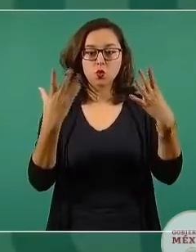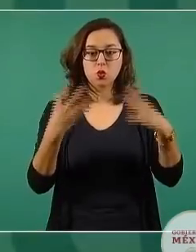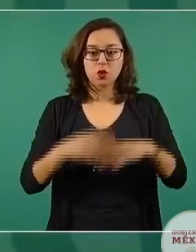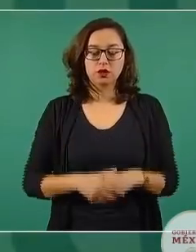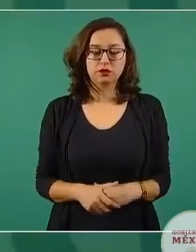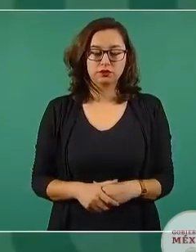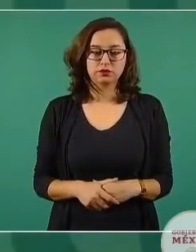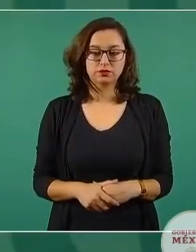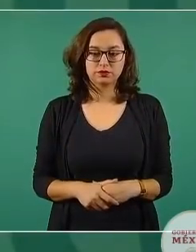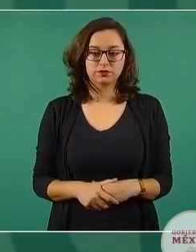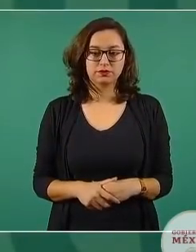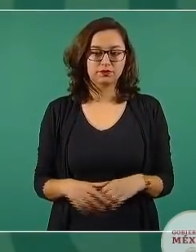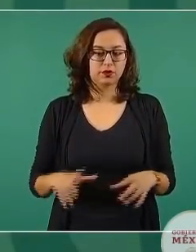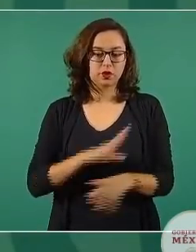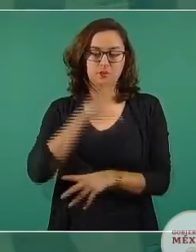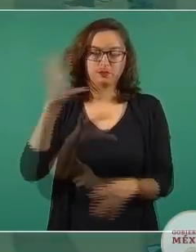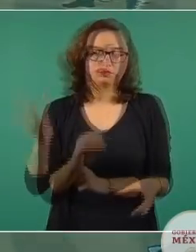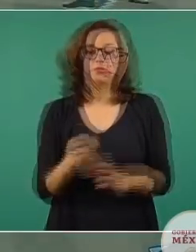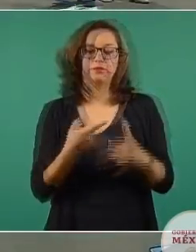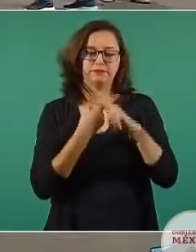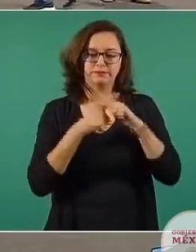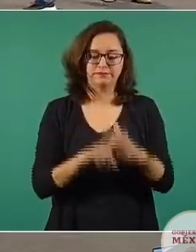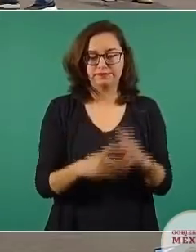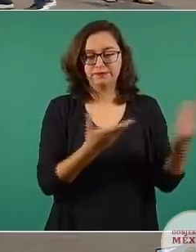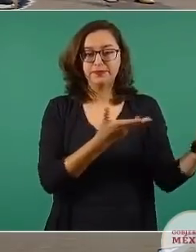y se va a dar toda la información.